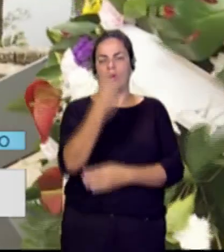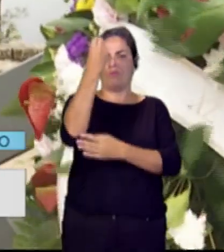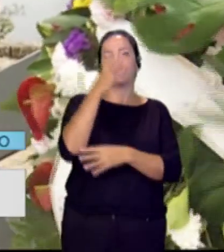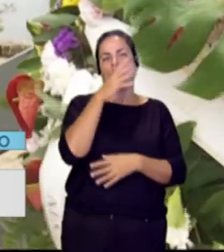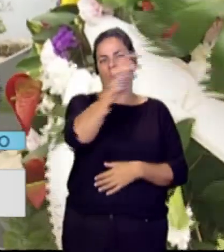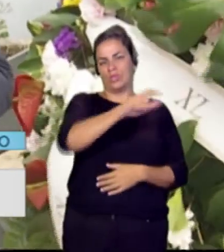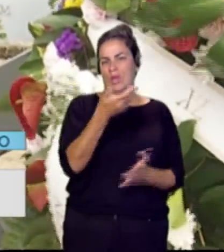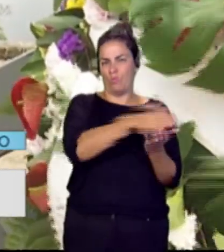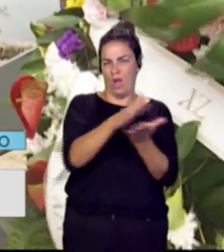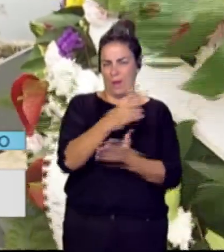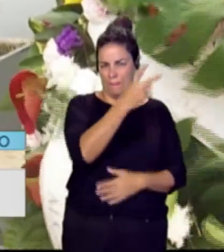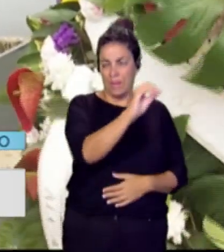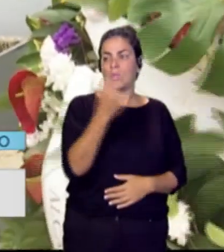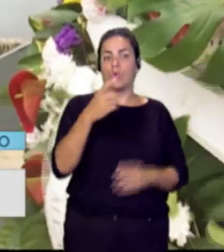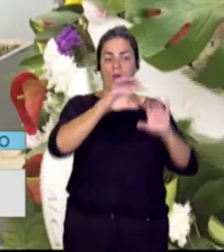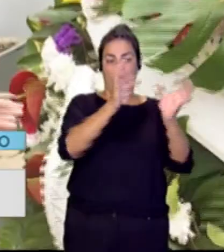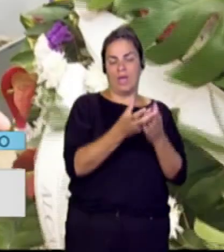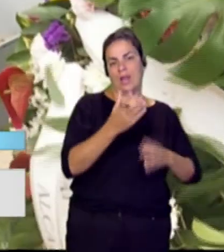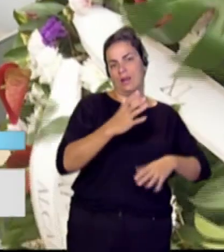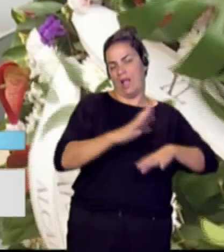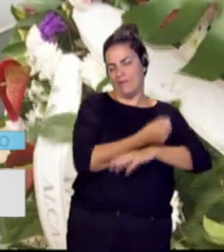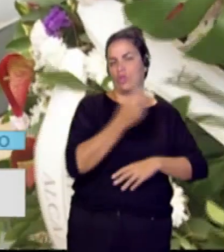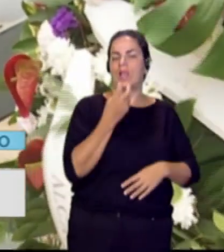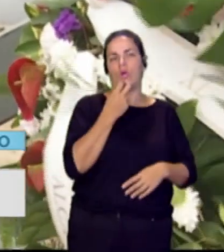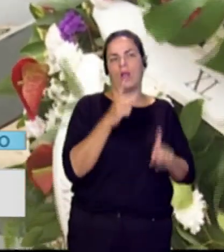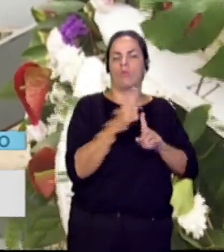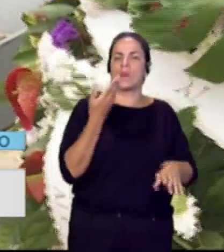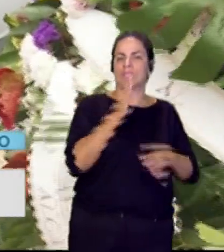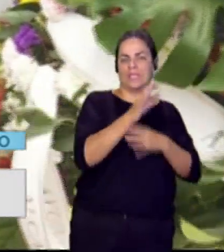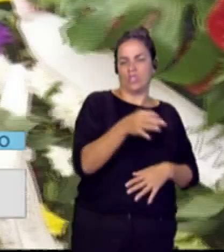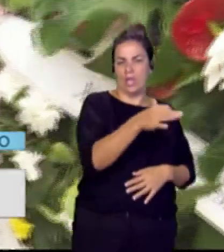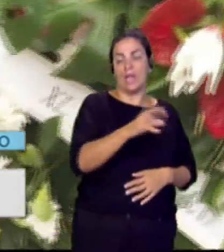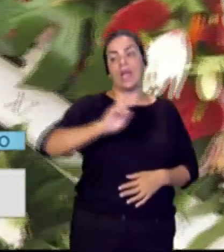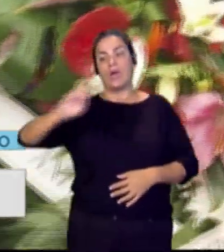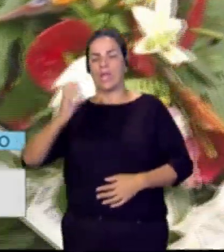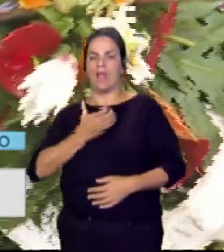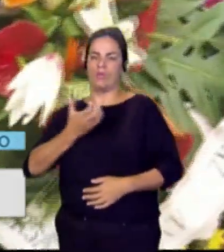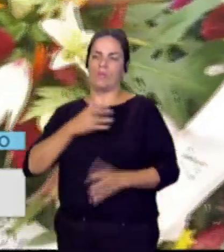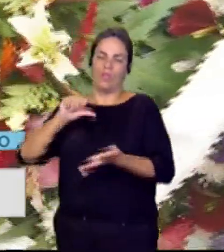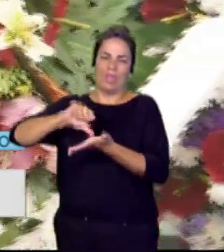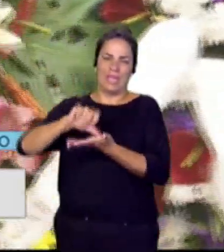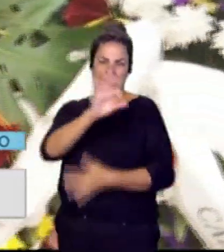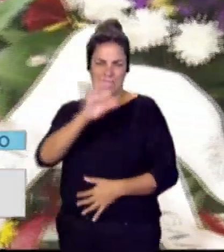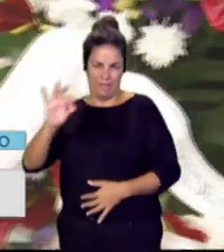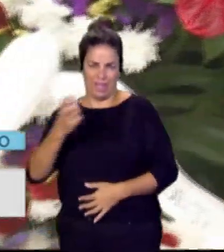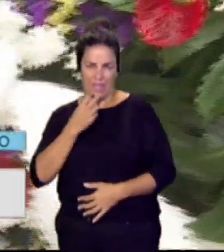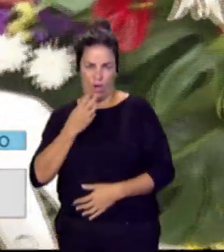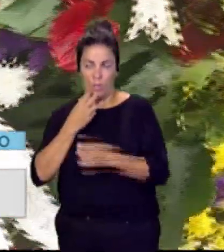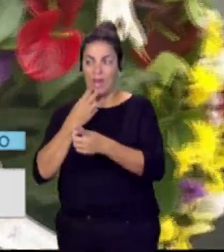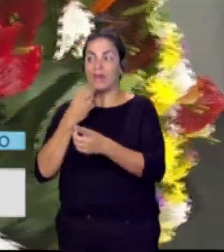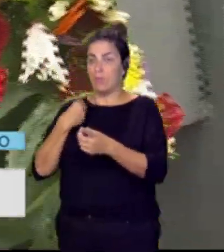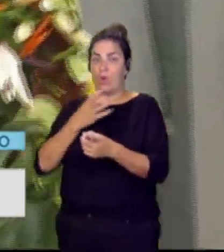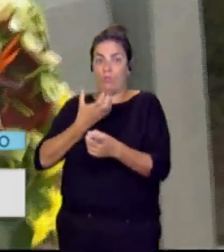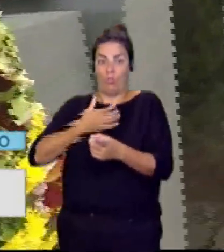cabildo insular de La Gomera en representación de toda la isla y la otra el ayuntamiento de la capital Gomera de San Sebastián, municipio en el que nos